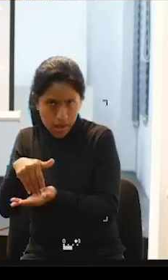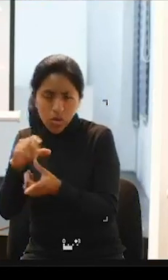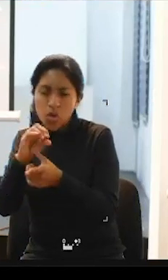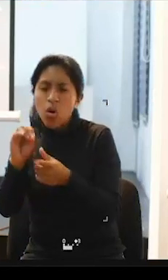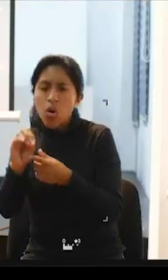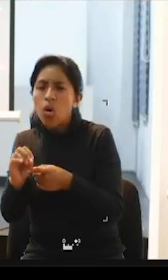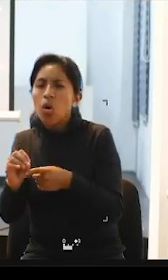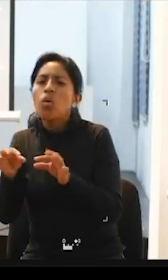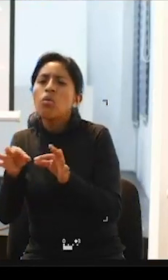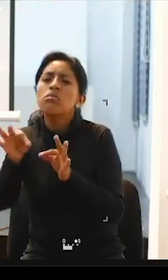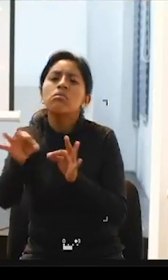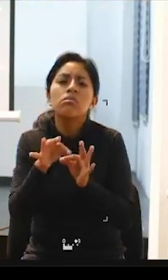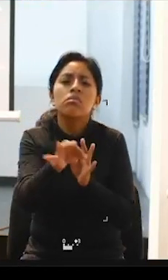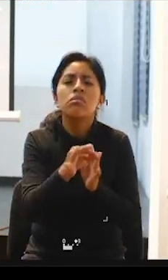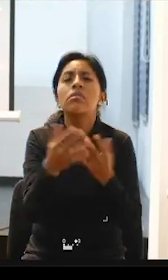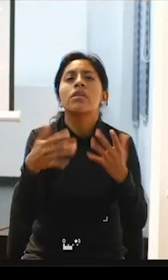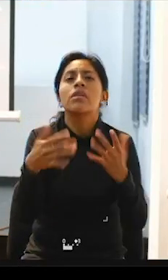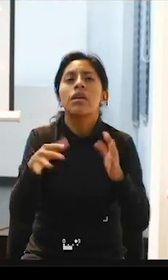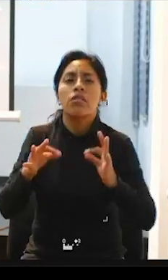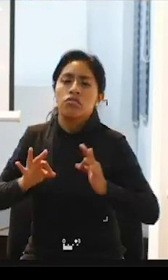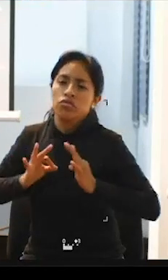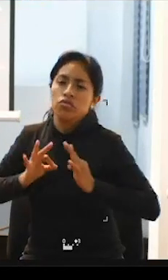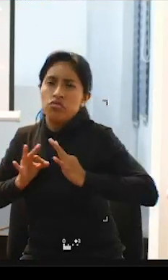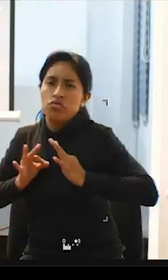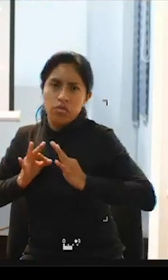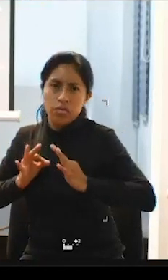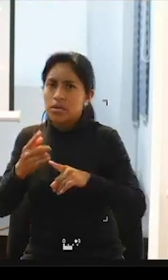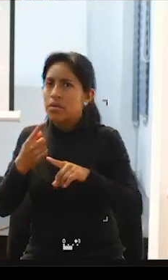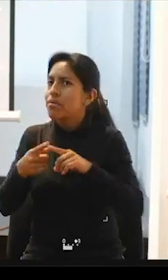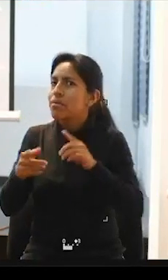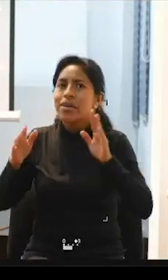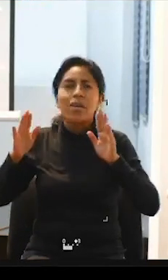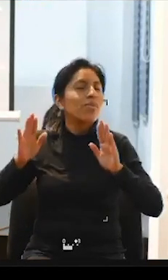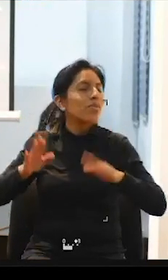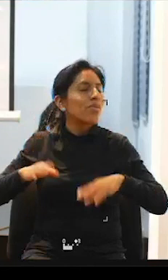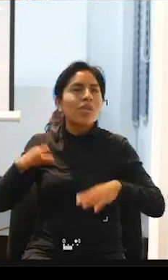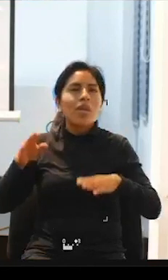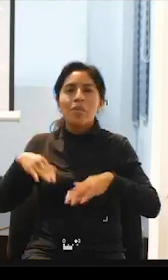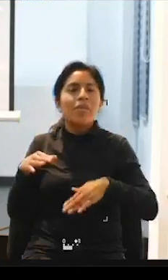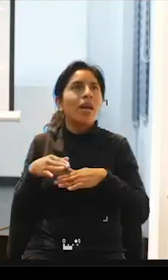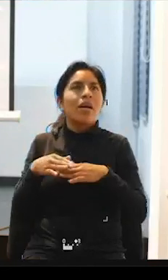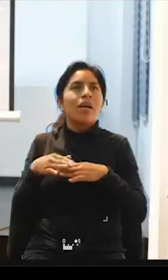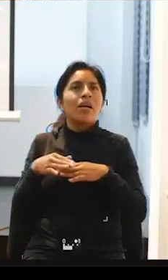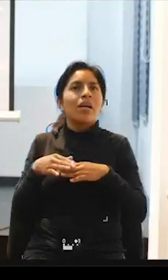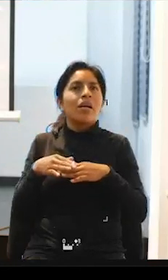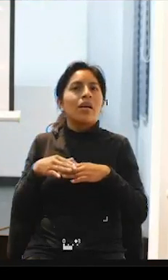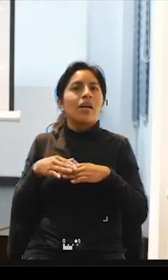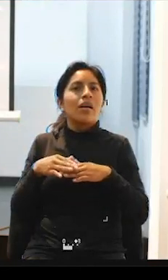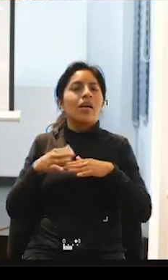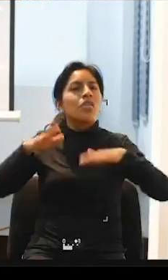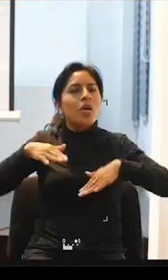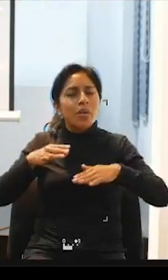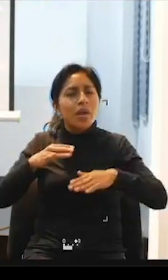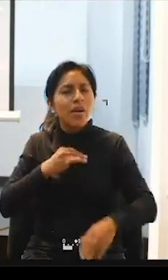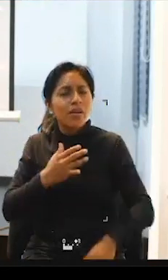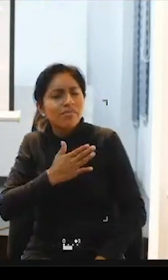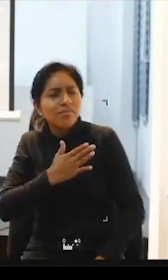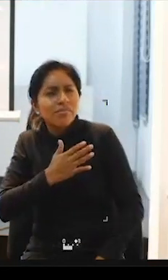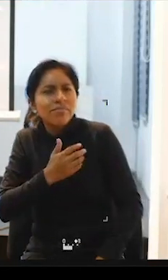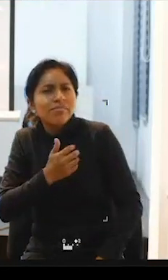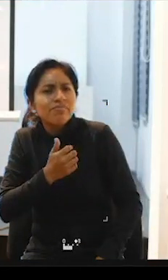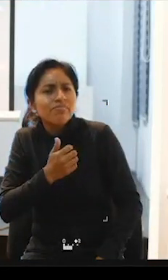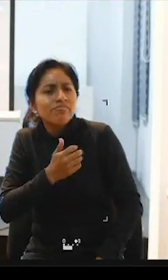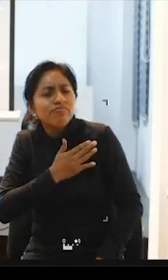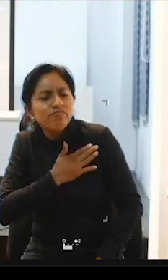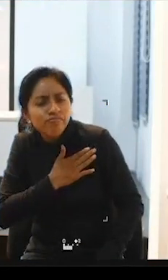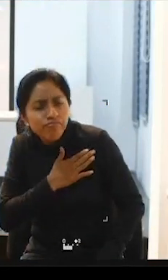formando muchos asistentes pero la gran mayoría no están saliendo con esa visión de realmente o con esa vocación que hay que tener